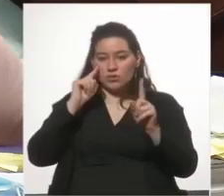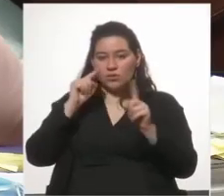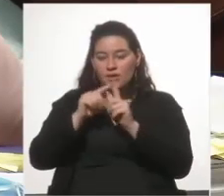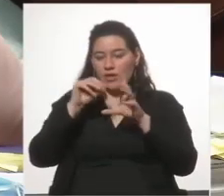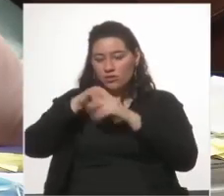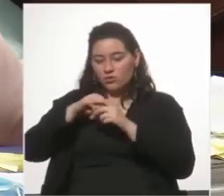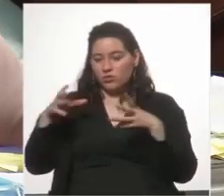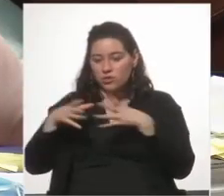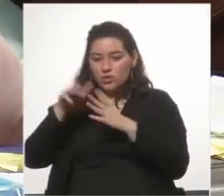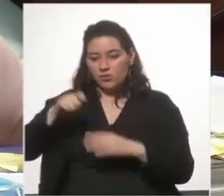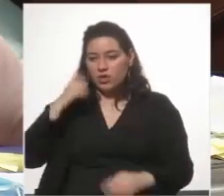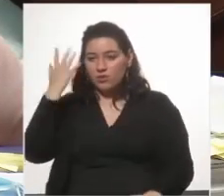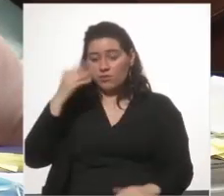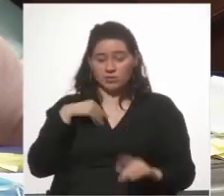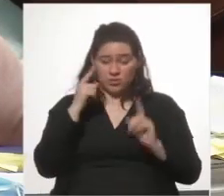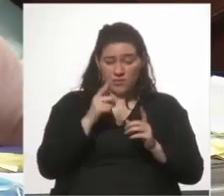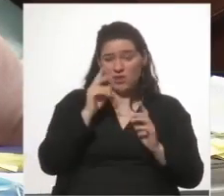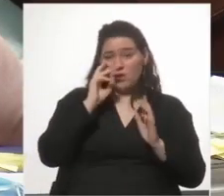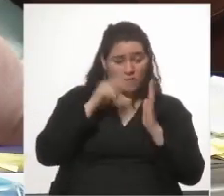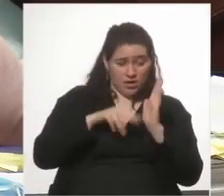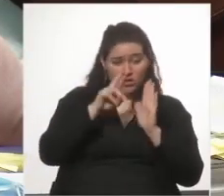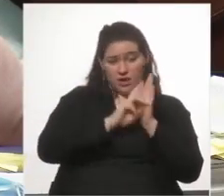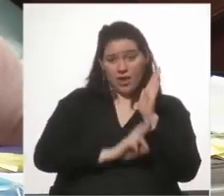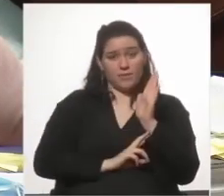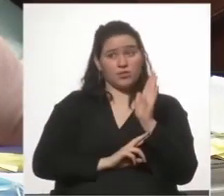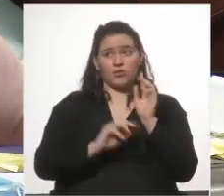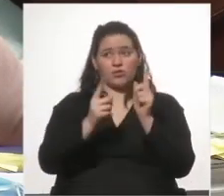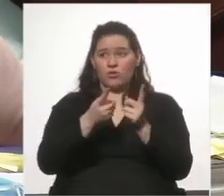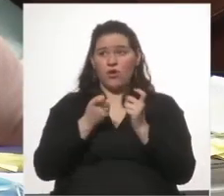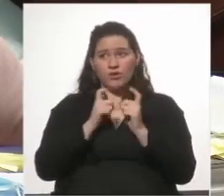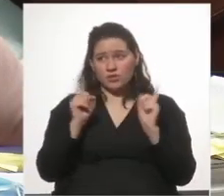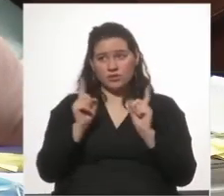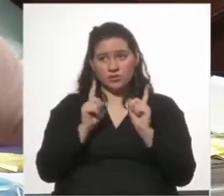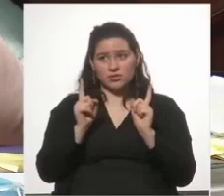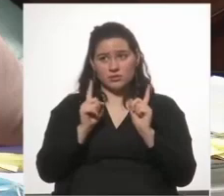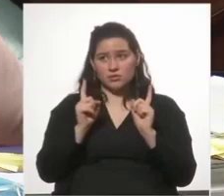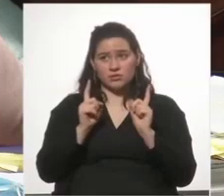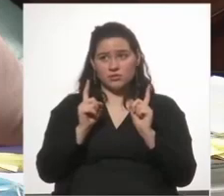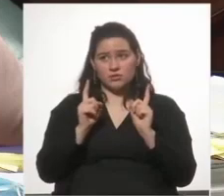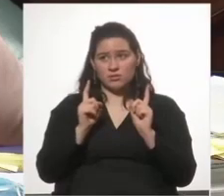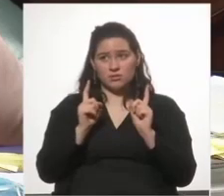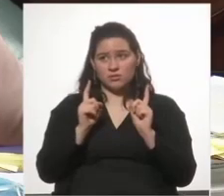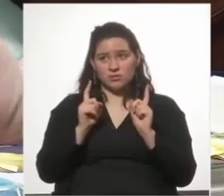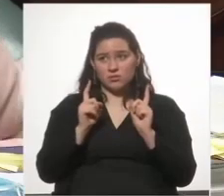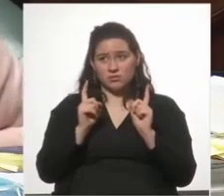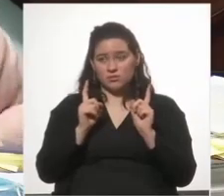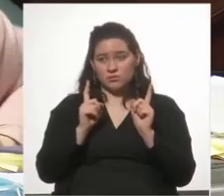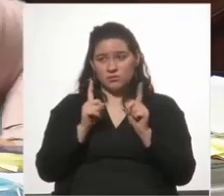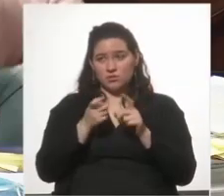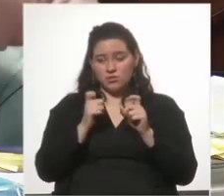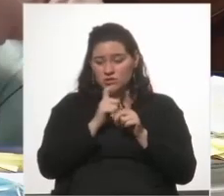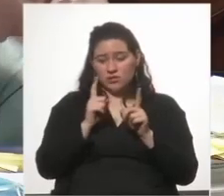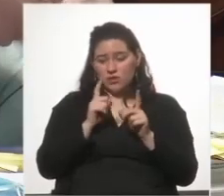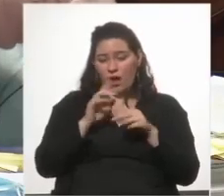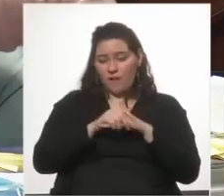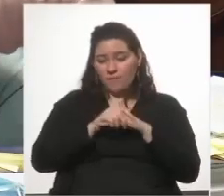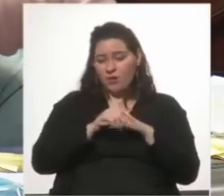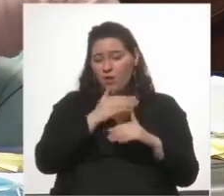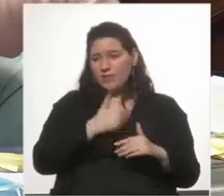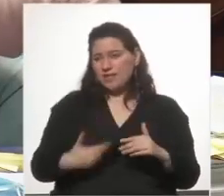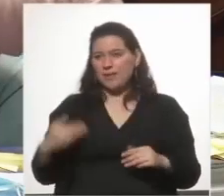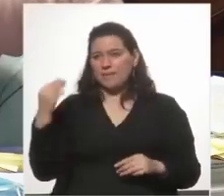el reglamento de Tribunales de Honor no se necesita ser amanuense de ningún presidente para ocupar un ministerio y